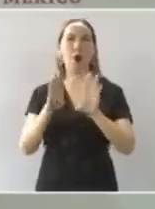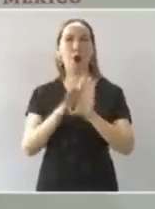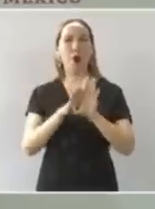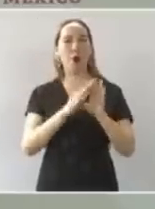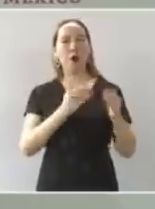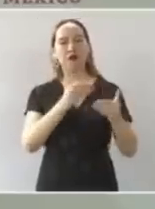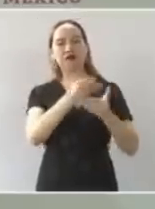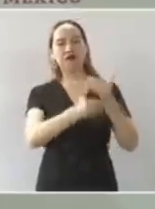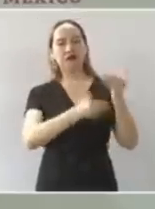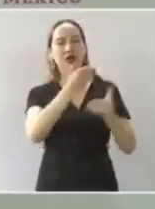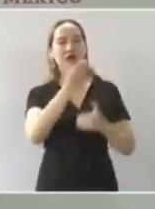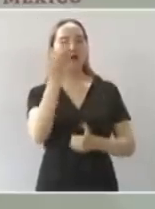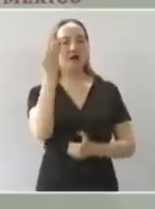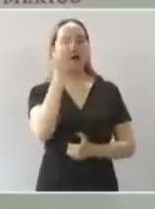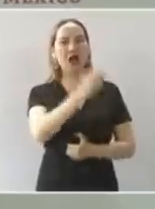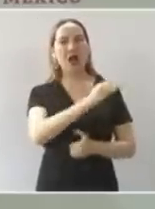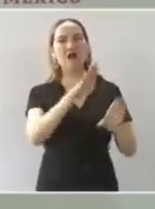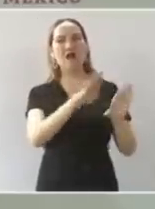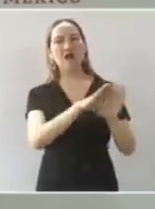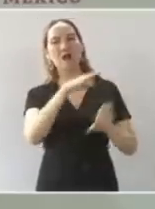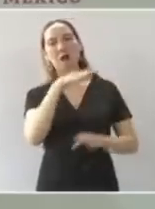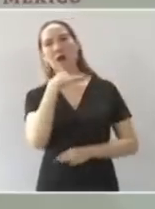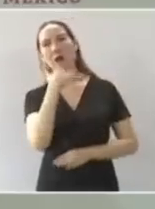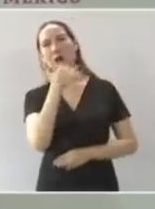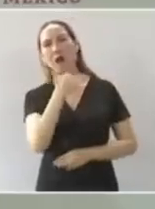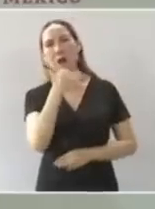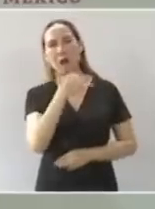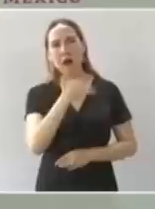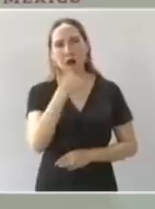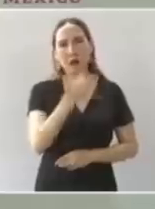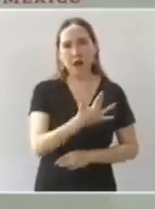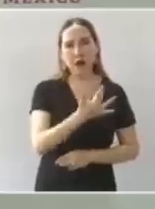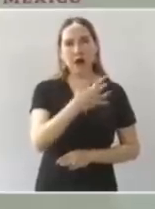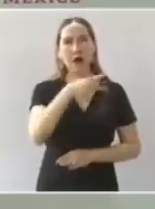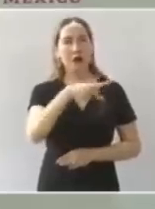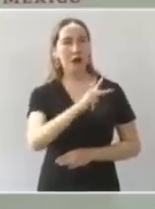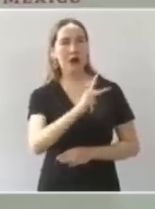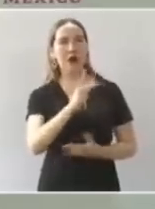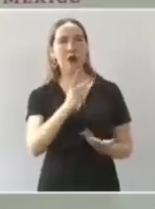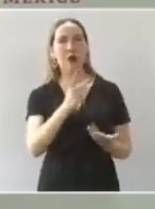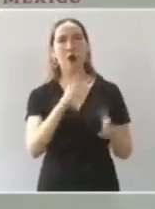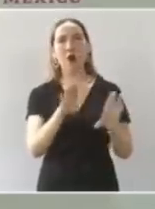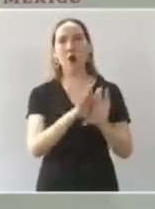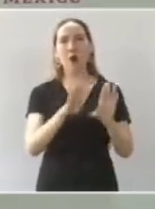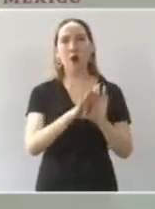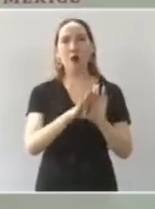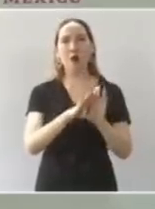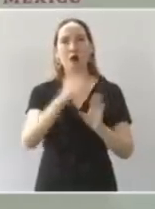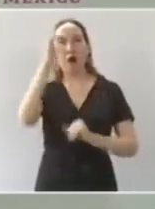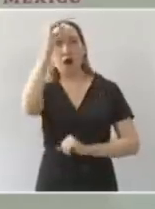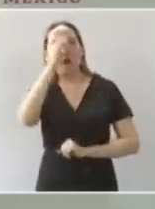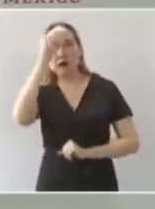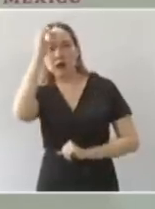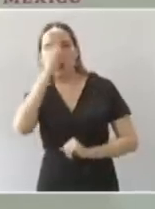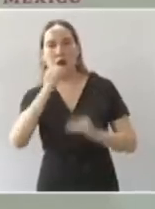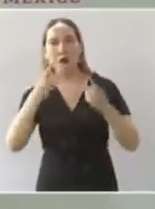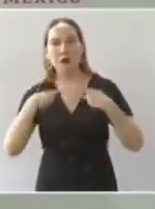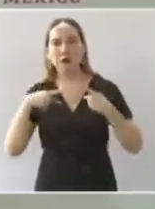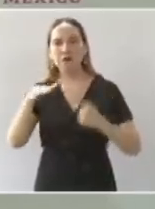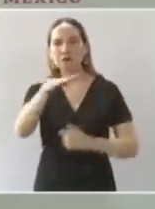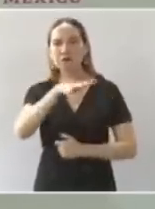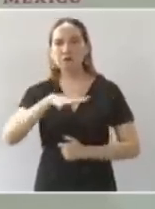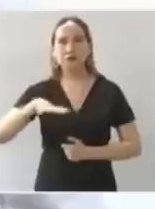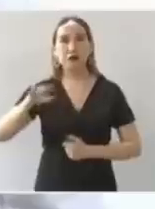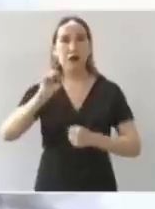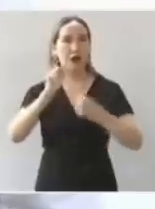apariencia era democracia, sólo en apariencia, porque el pueblo no